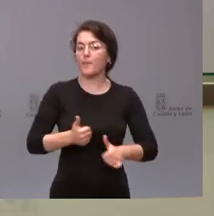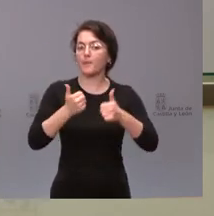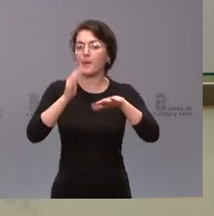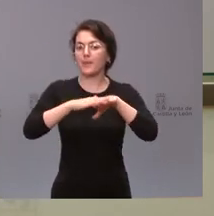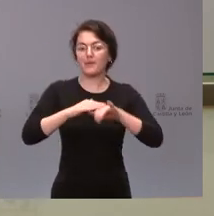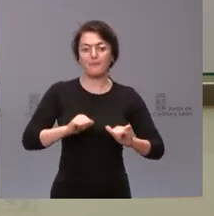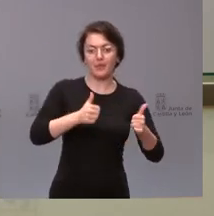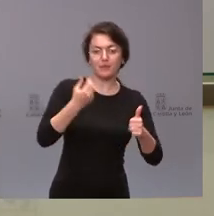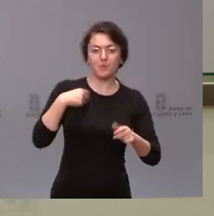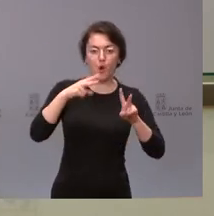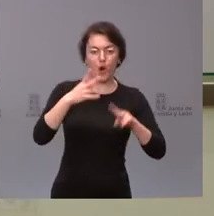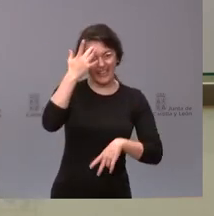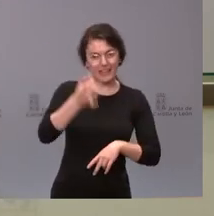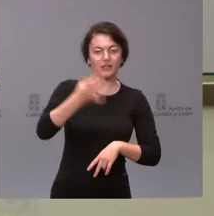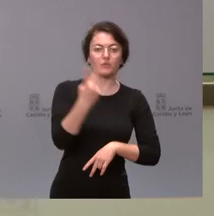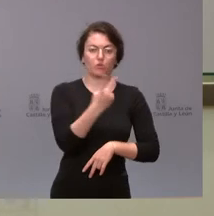dos iniciativas.